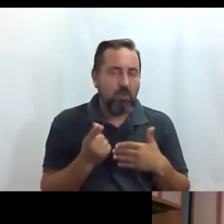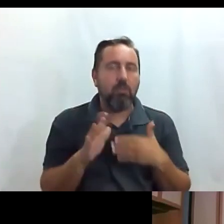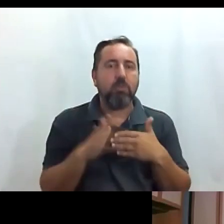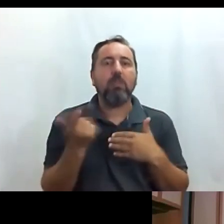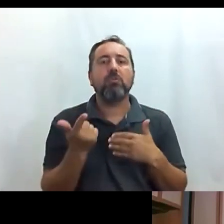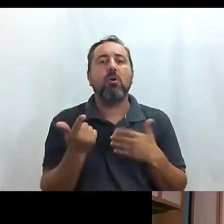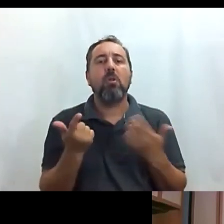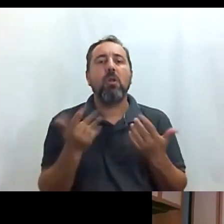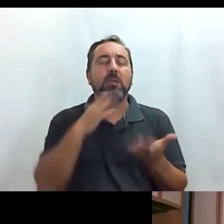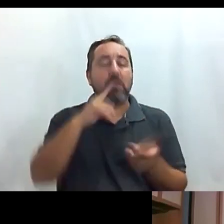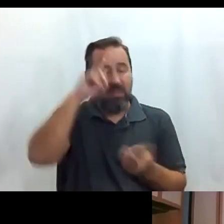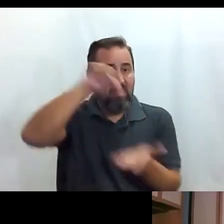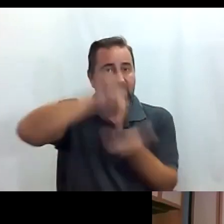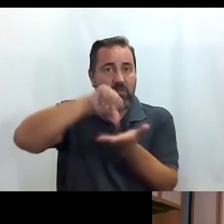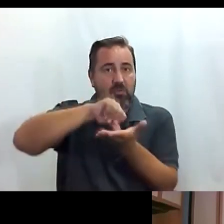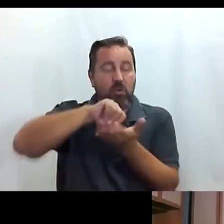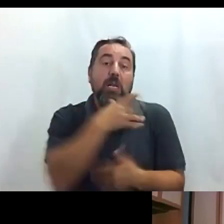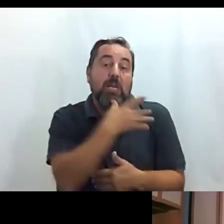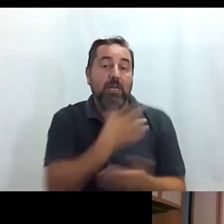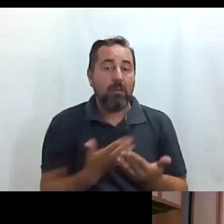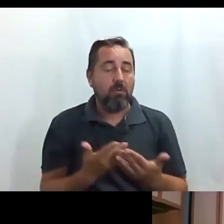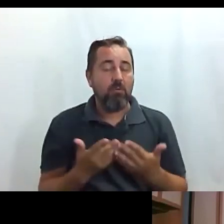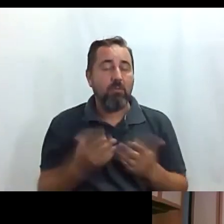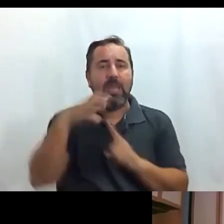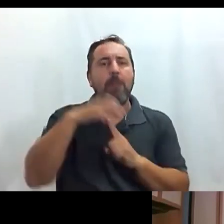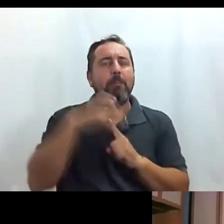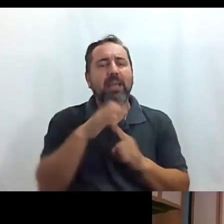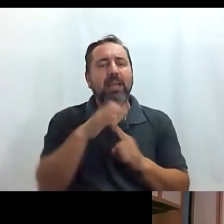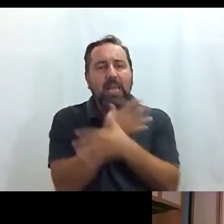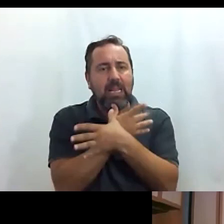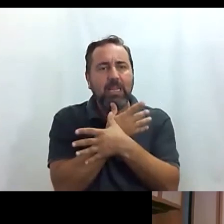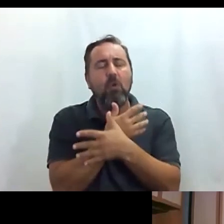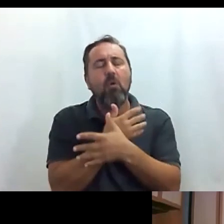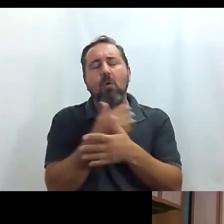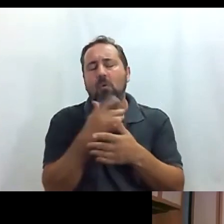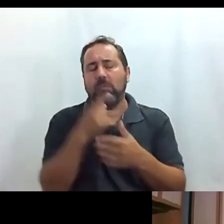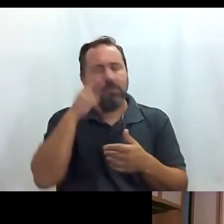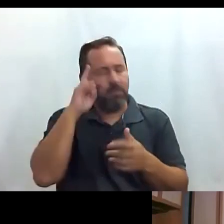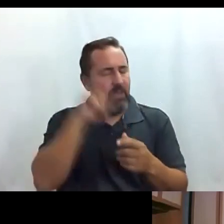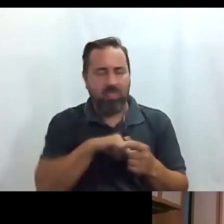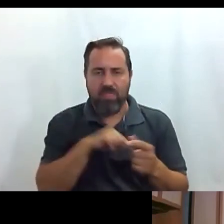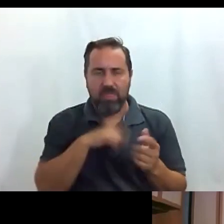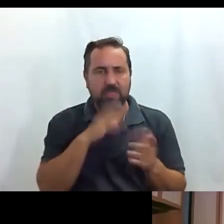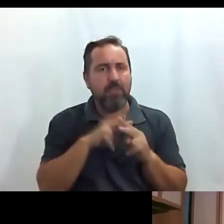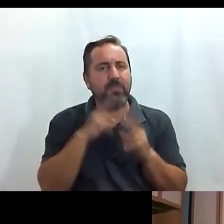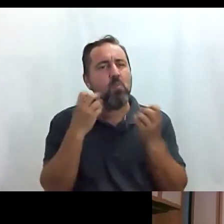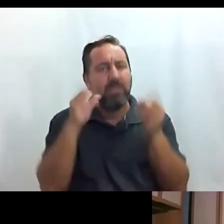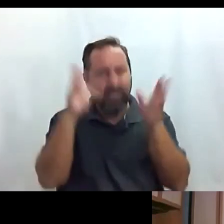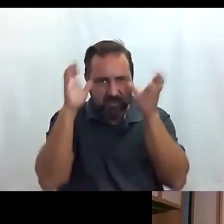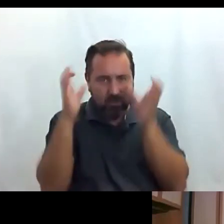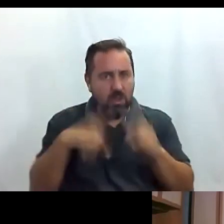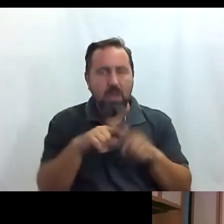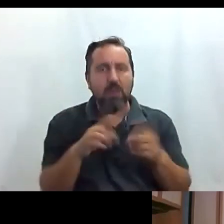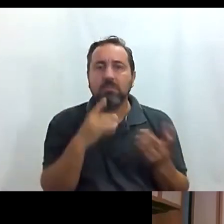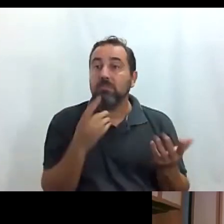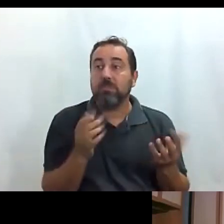centro centro de Madrid y el Retiro pasear por el Parque del Retiro es una experiencia multisensorial que nadie se